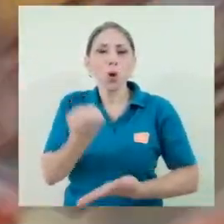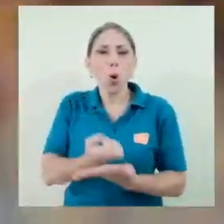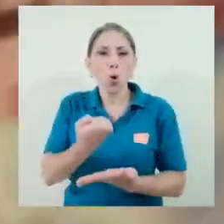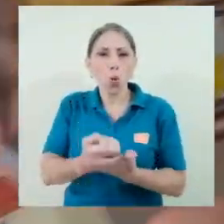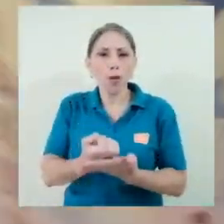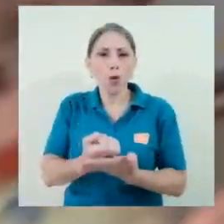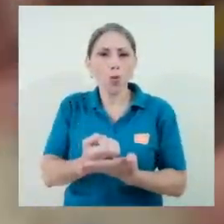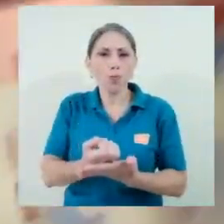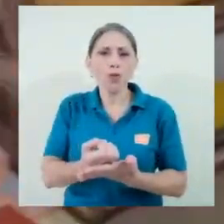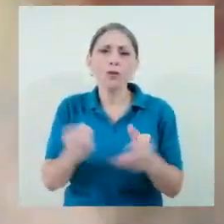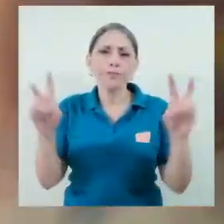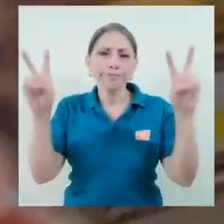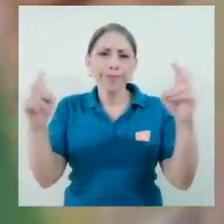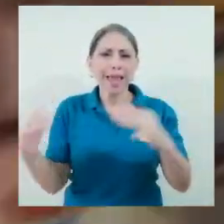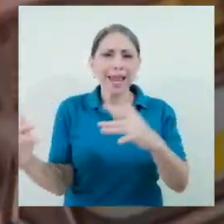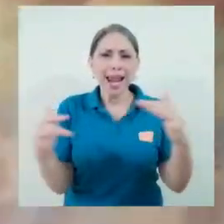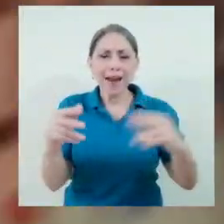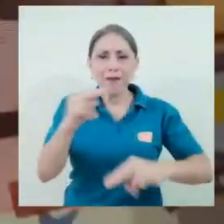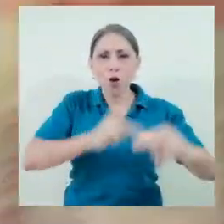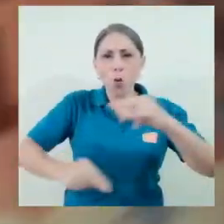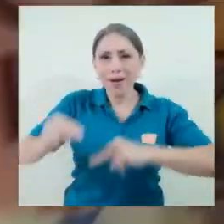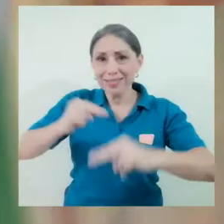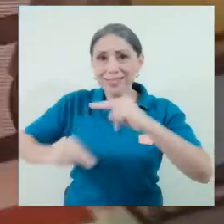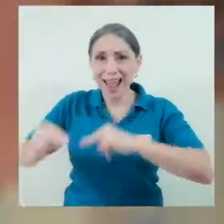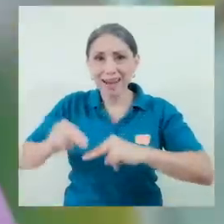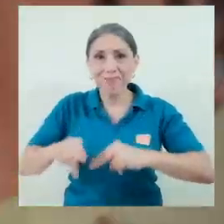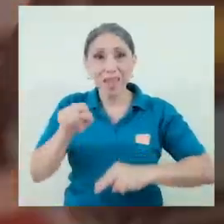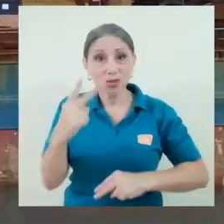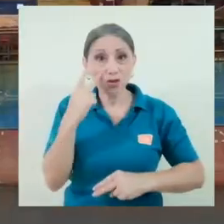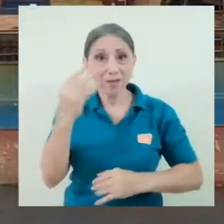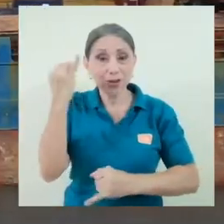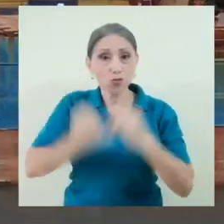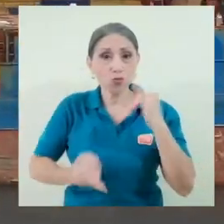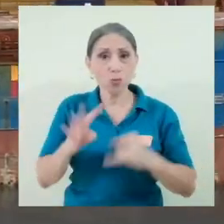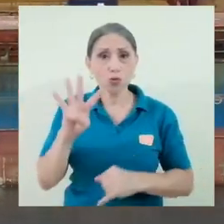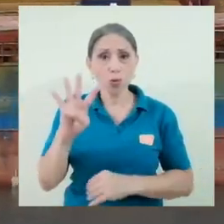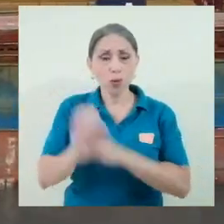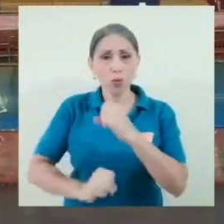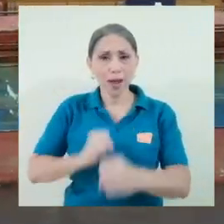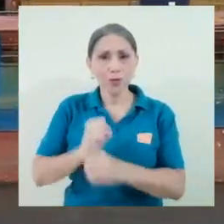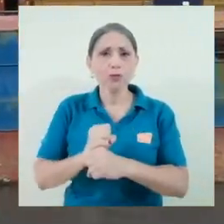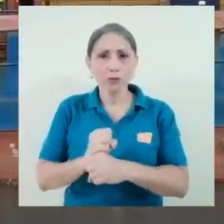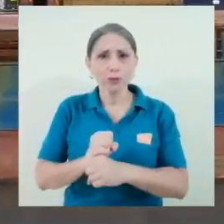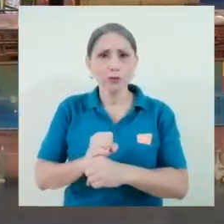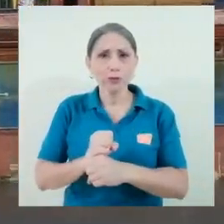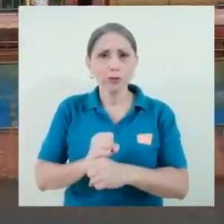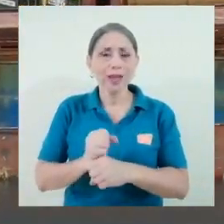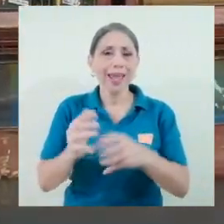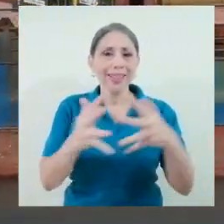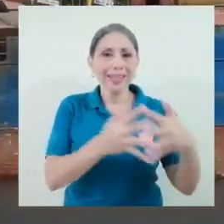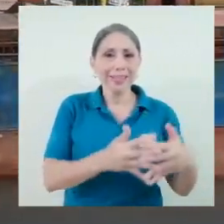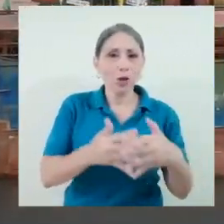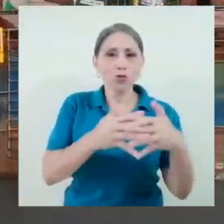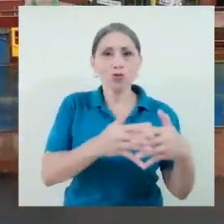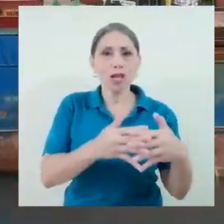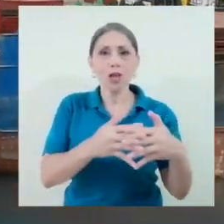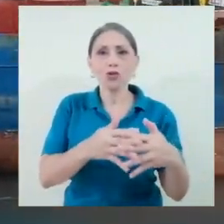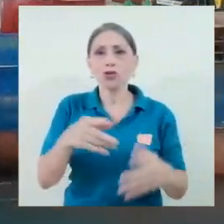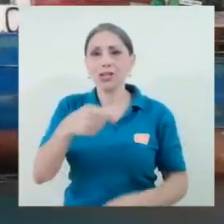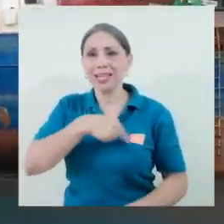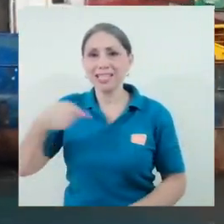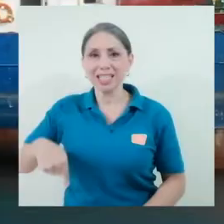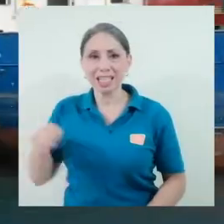comercial que ha marcado los últimos cuatro años entre Estados Unidos y China en particular y en Europa